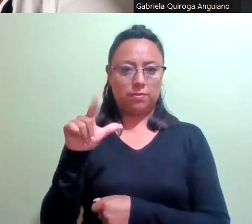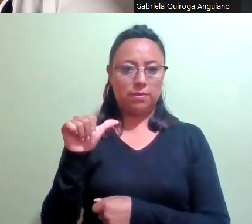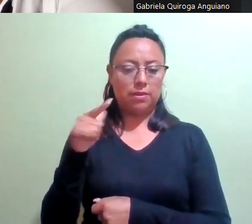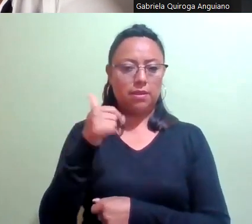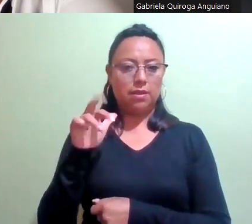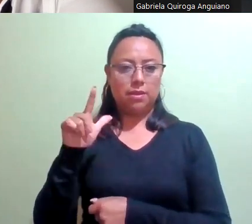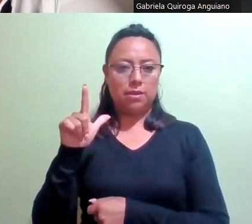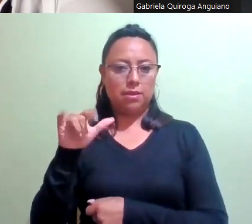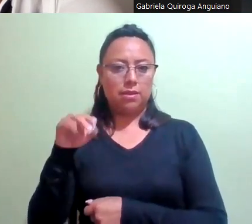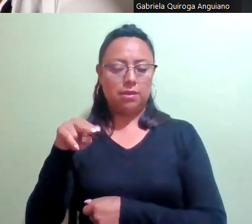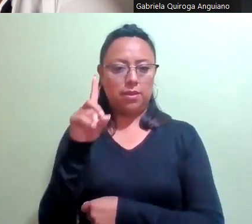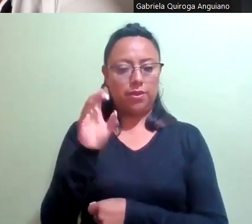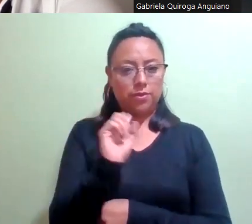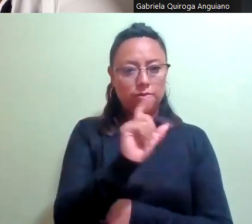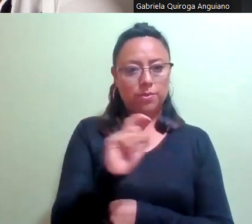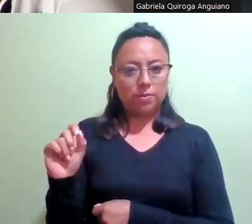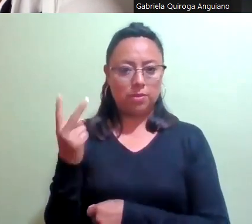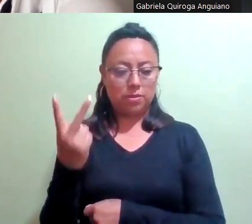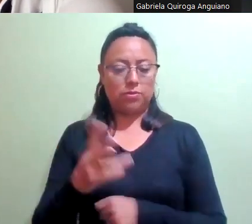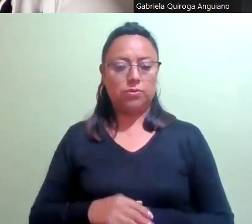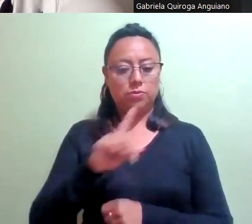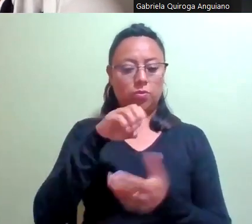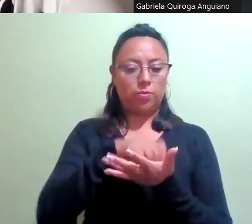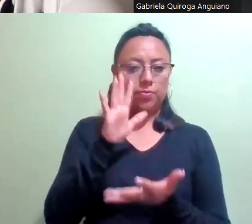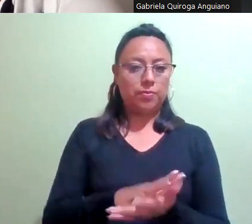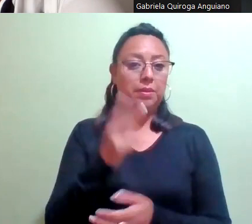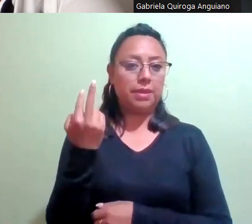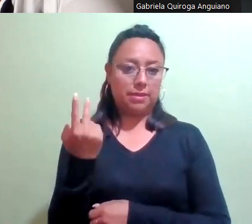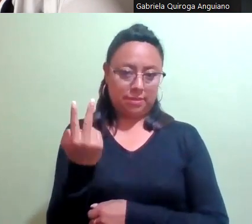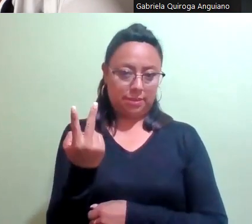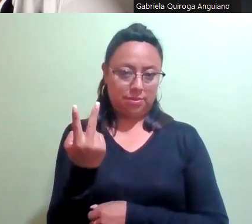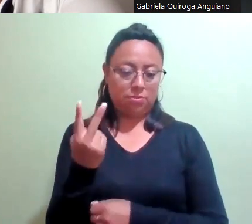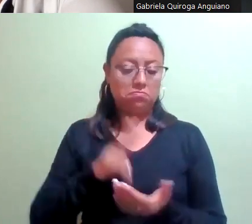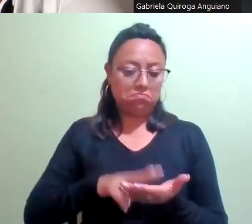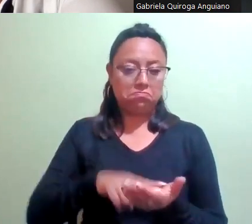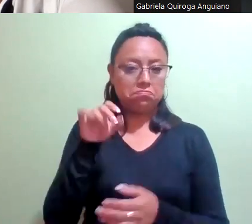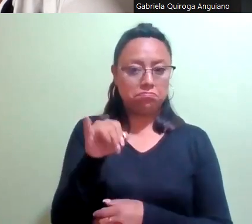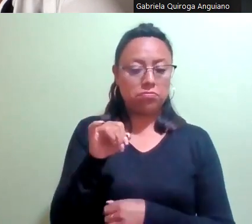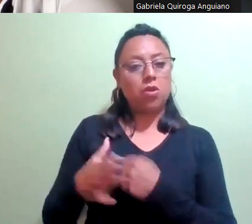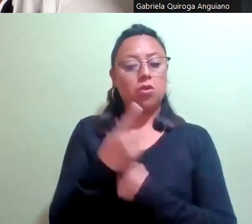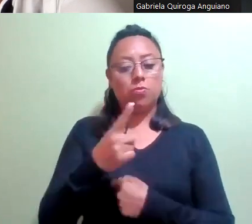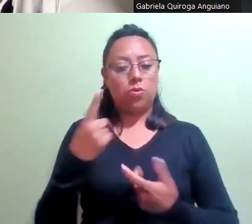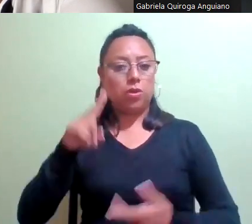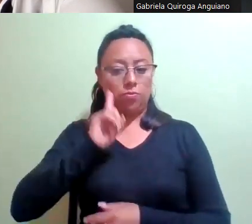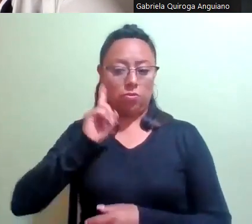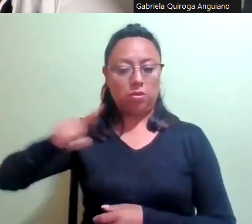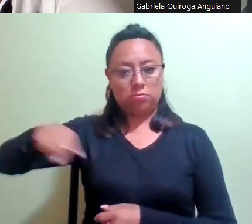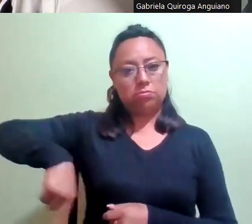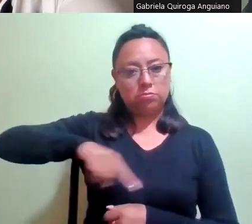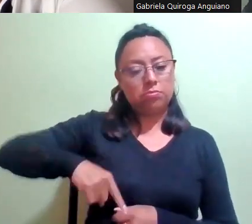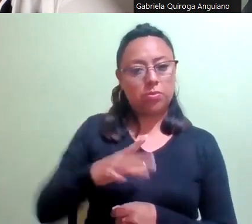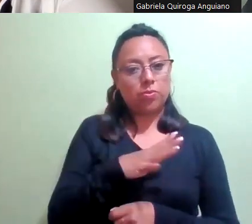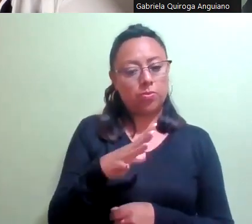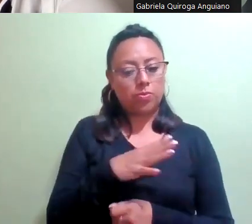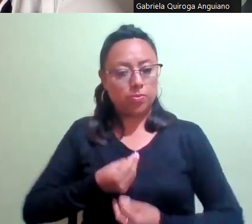término del plazo establecido se recibieron veinticinco registros válidos. A pesar de que las consulantes manifestaron interés especial en alguna de las seis